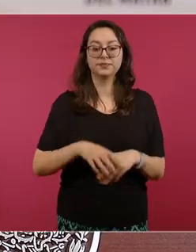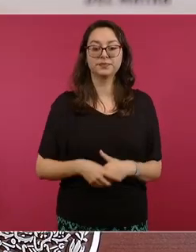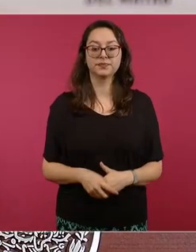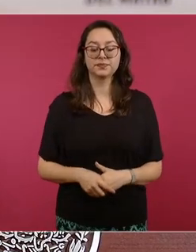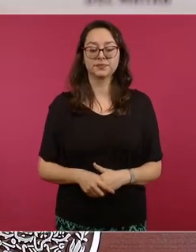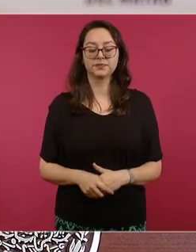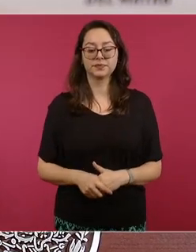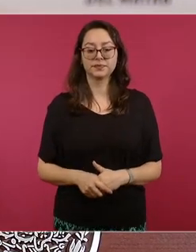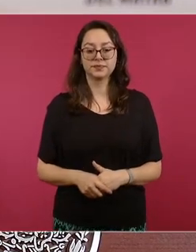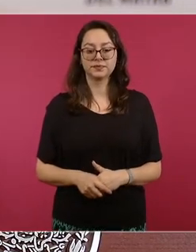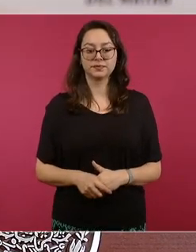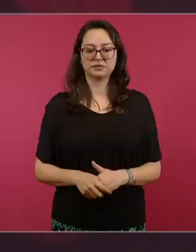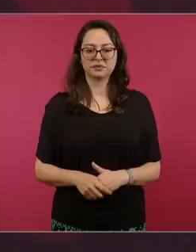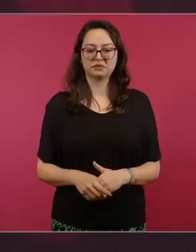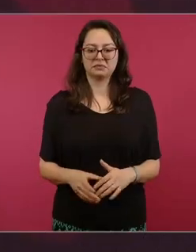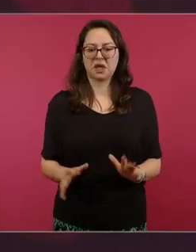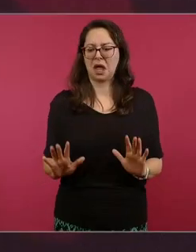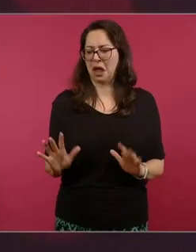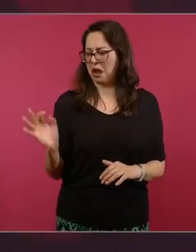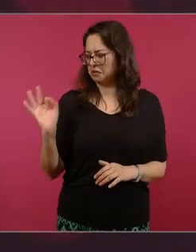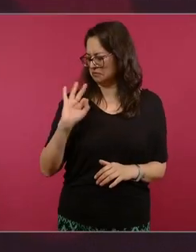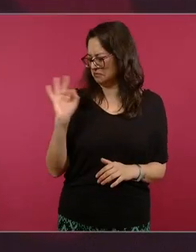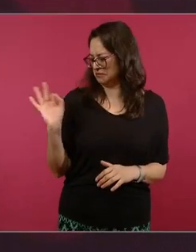y que no derrochemos